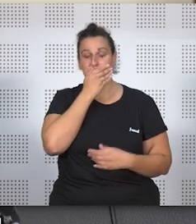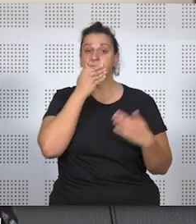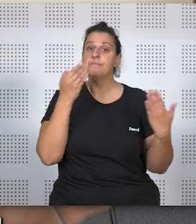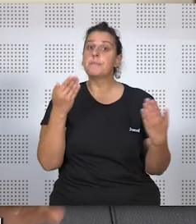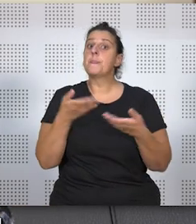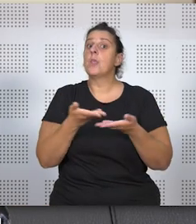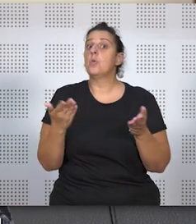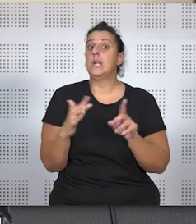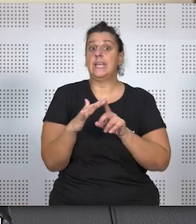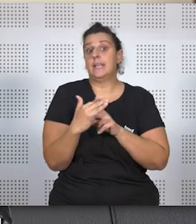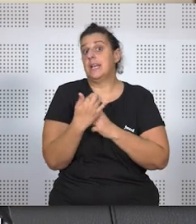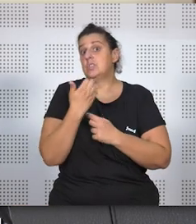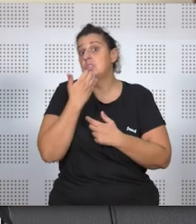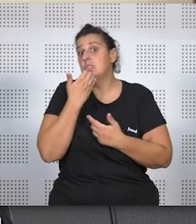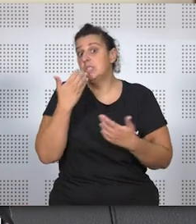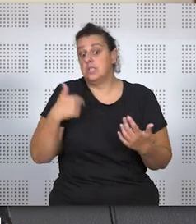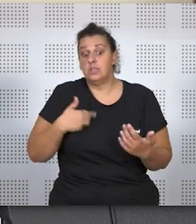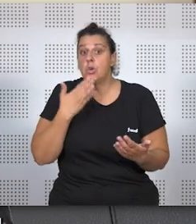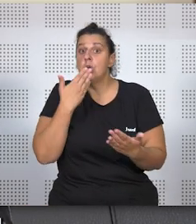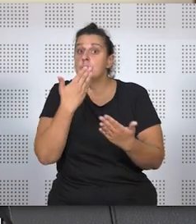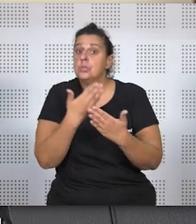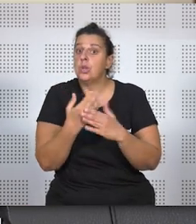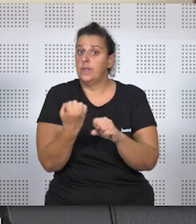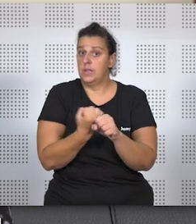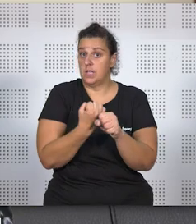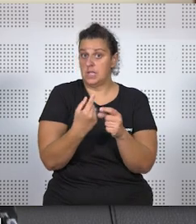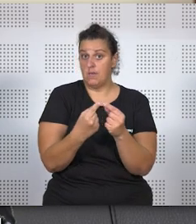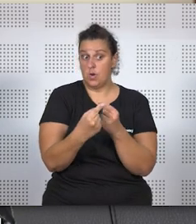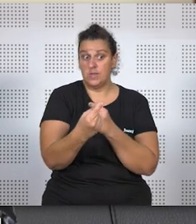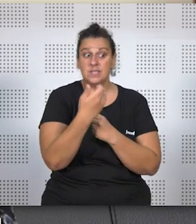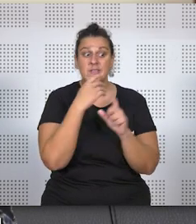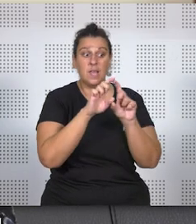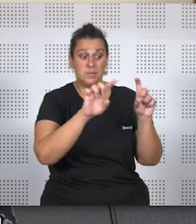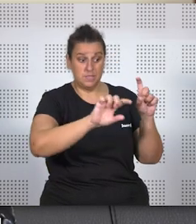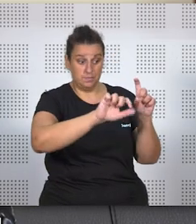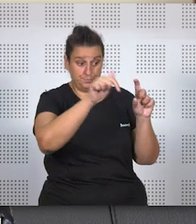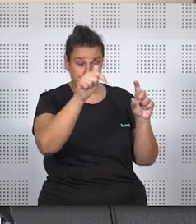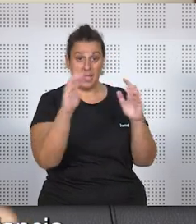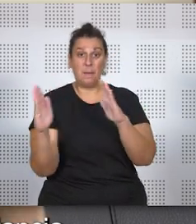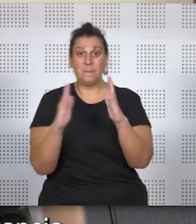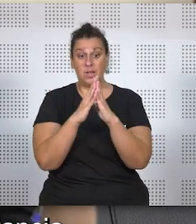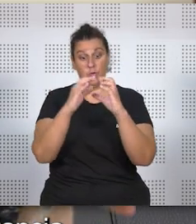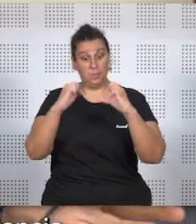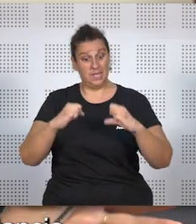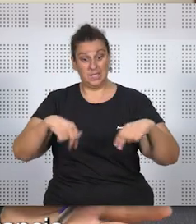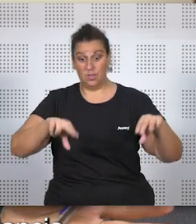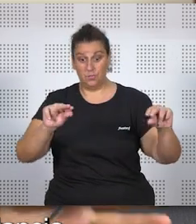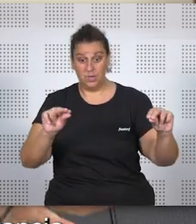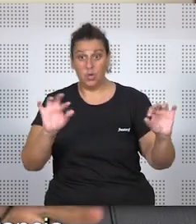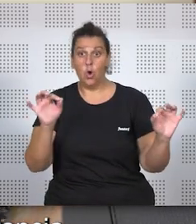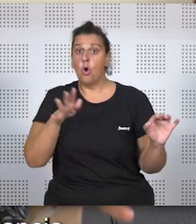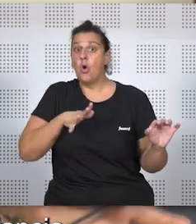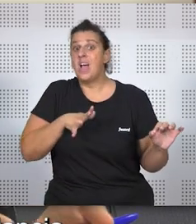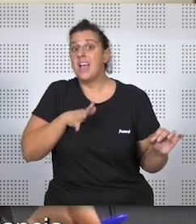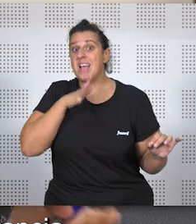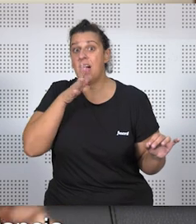cualquier caso, si me concedían esa solicitud de trabajo a distancia, una vez finalice el periodo pactado o cuando ya no tenga la causa